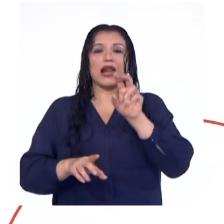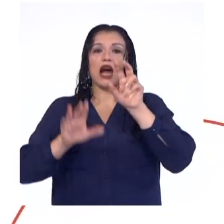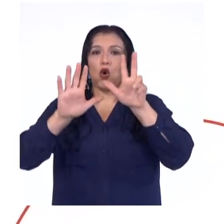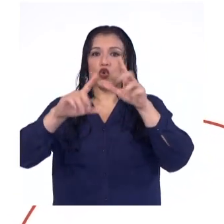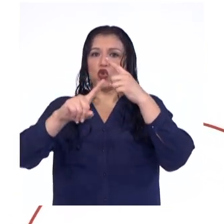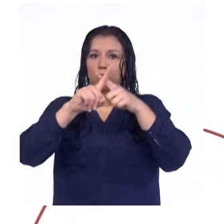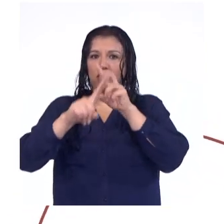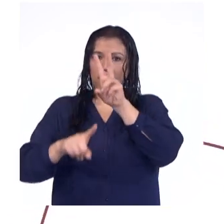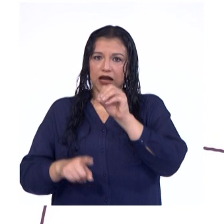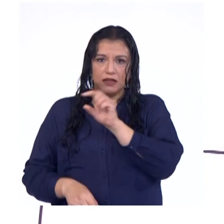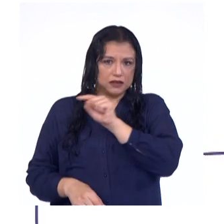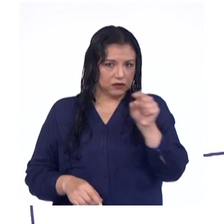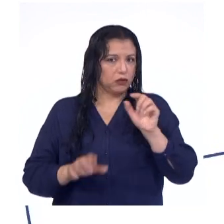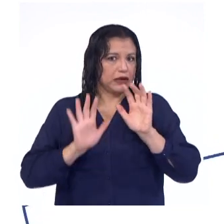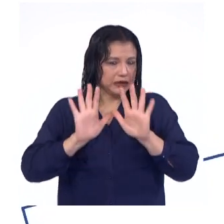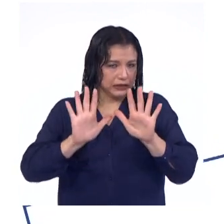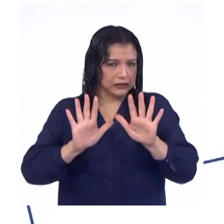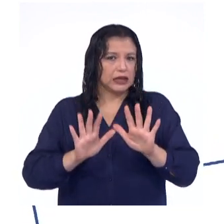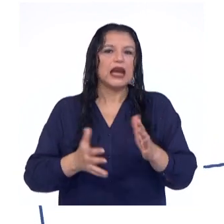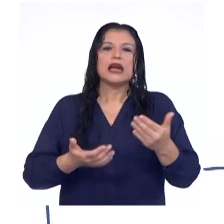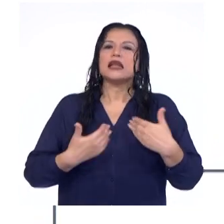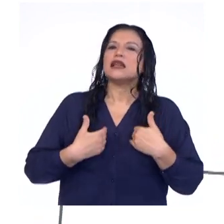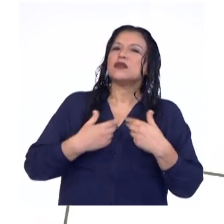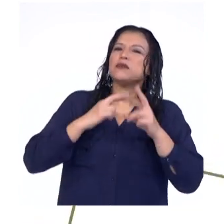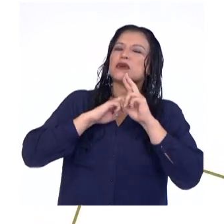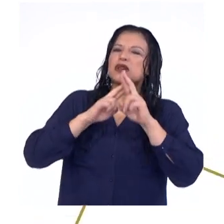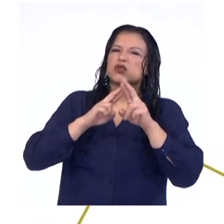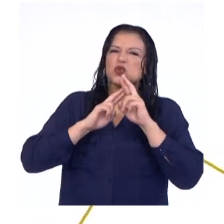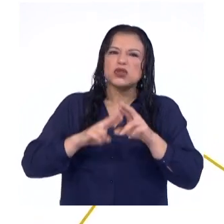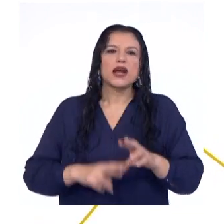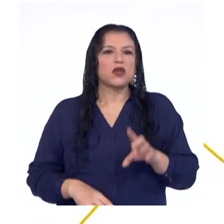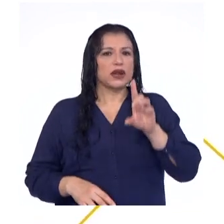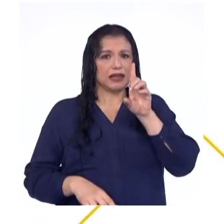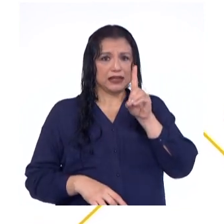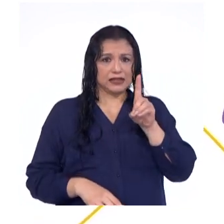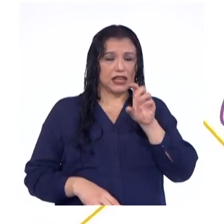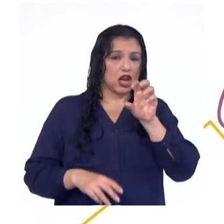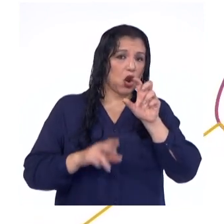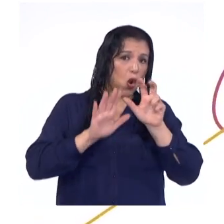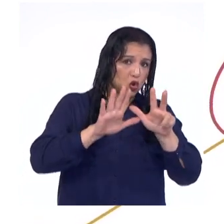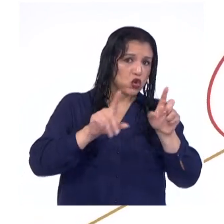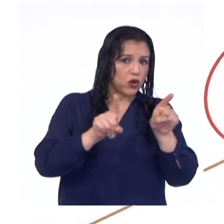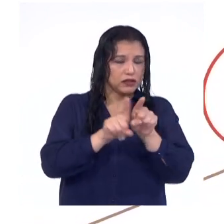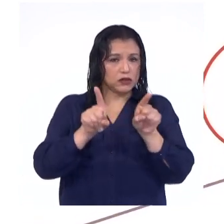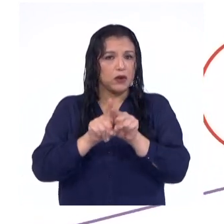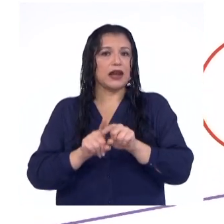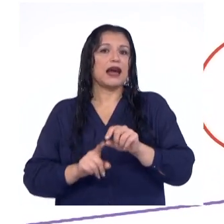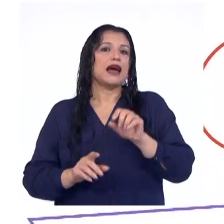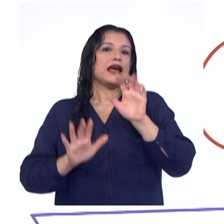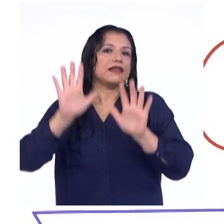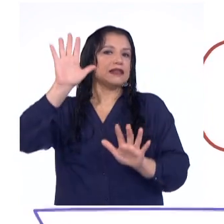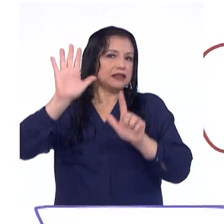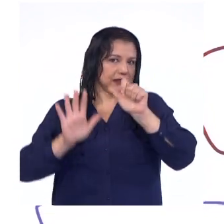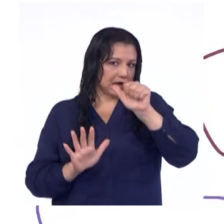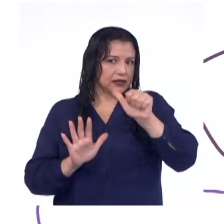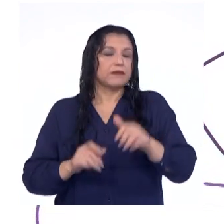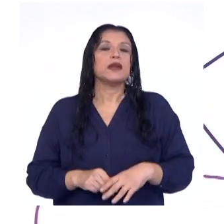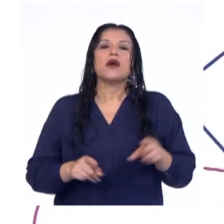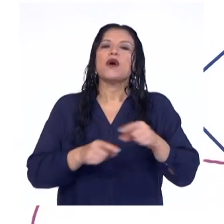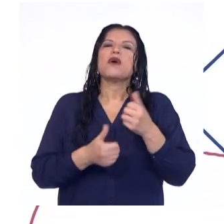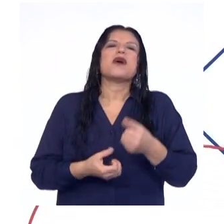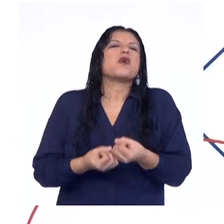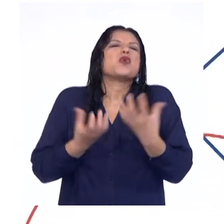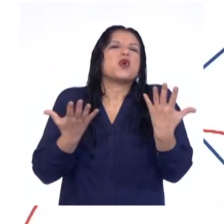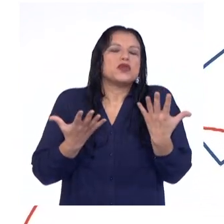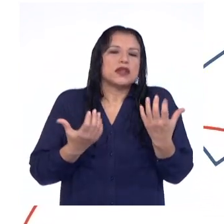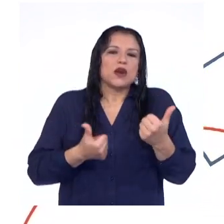20 sobre 10. Teniendo como resultado que el decil 8 es igual a 16. Ubicamos qué valor